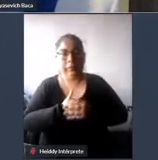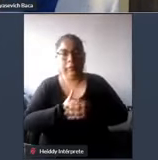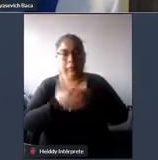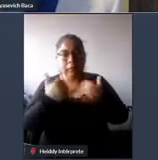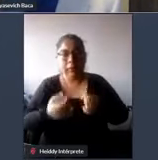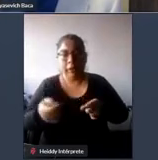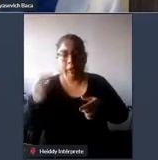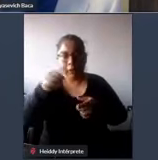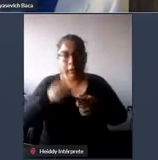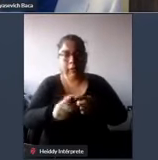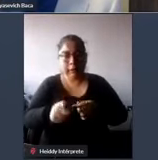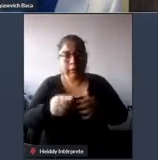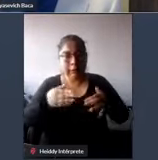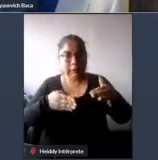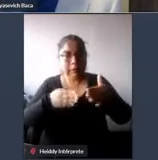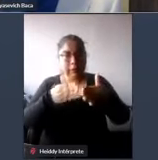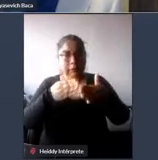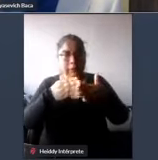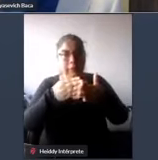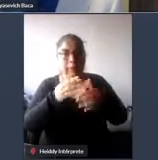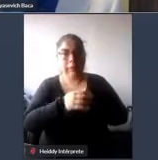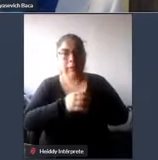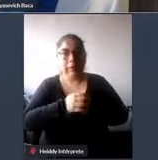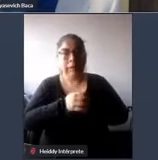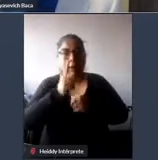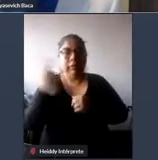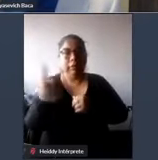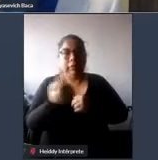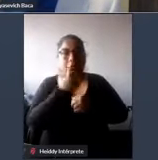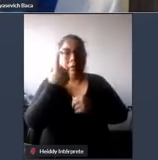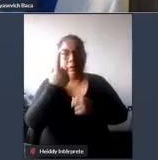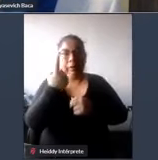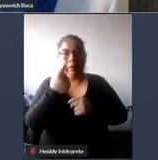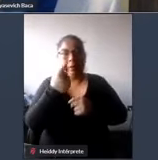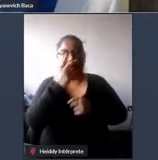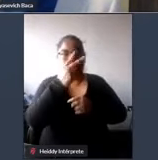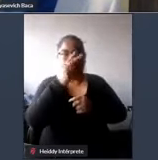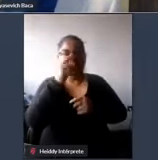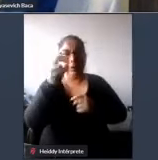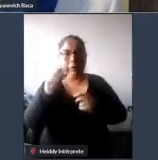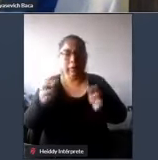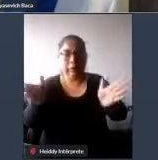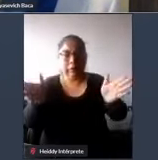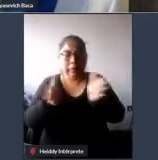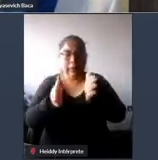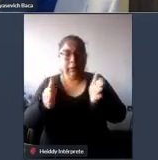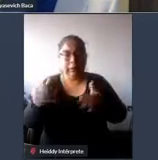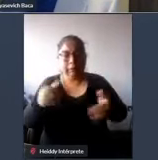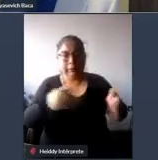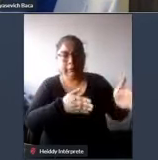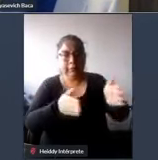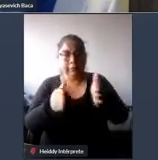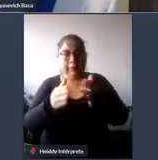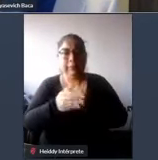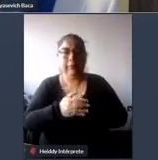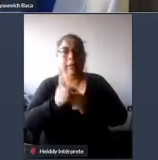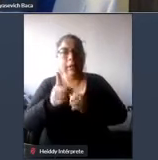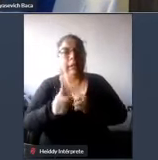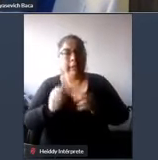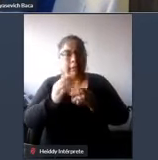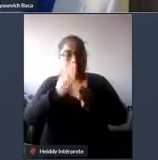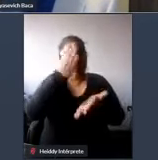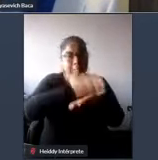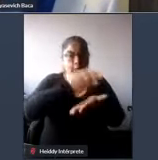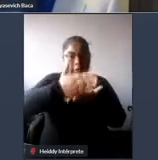llegó a a solo tener 200 metros de accesibilidad hacia las estaciones